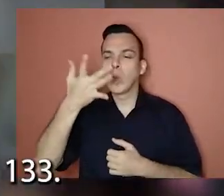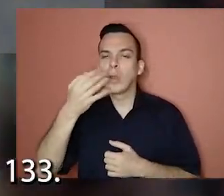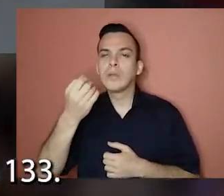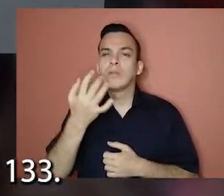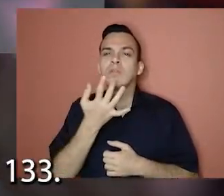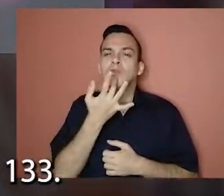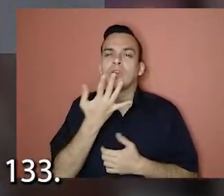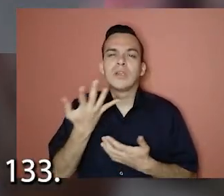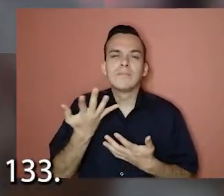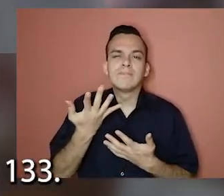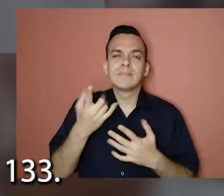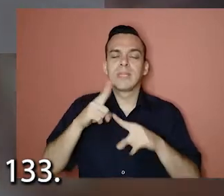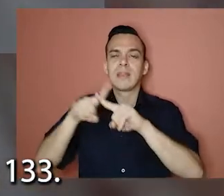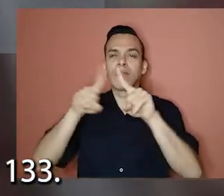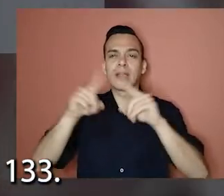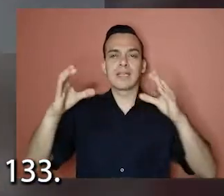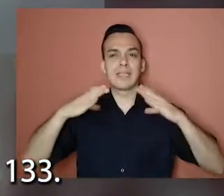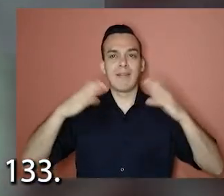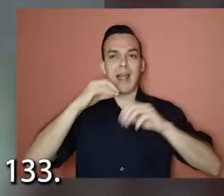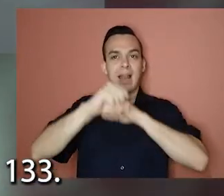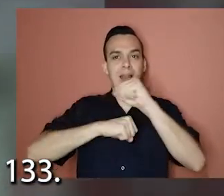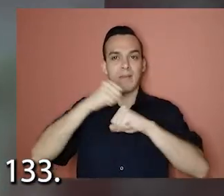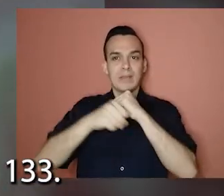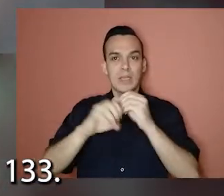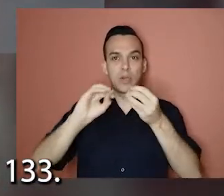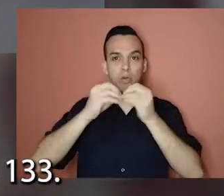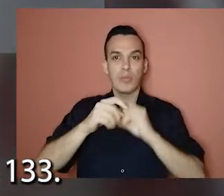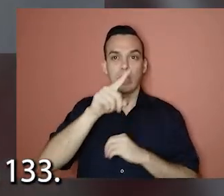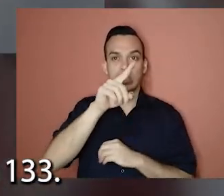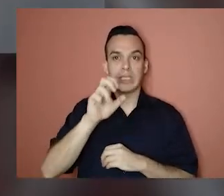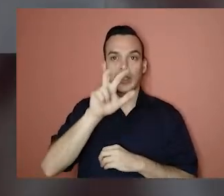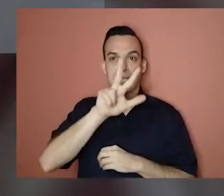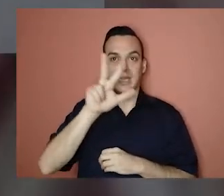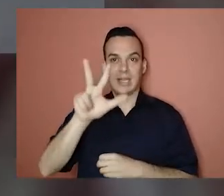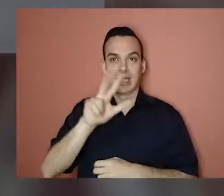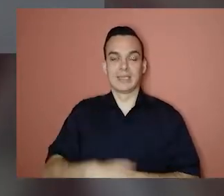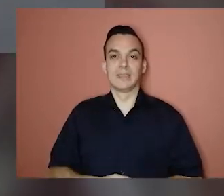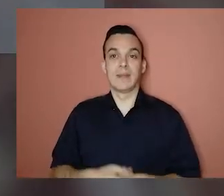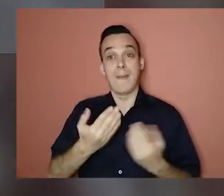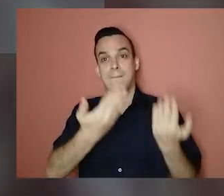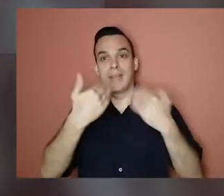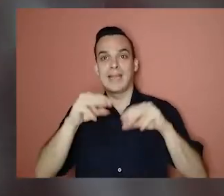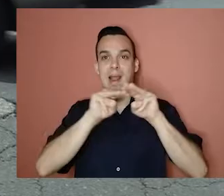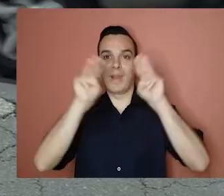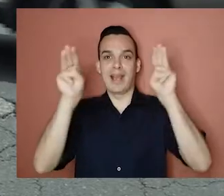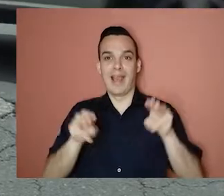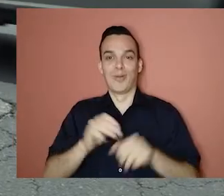a probar sus sabores y a celebrar el aniversario número 133. Vení al mercado.